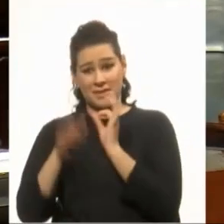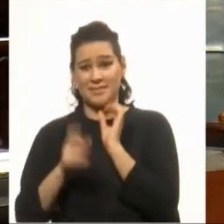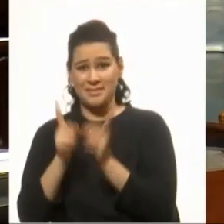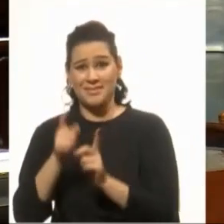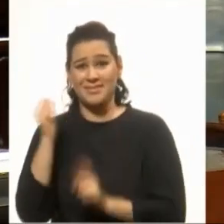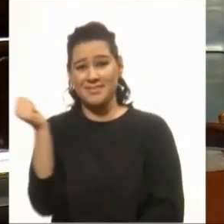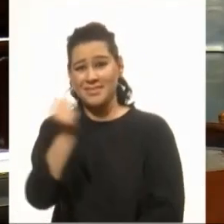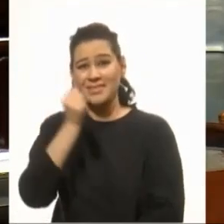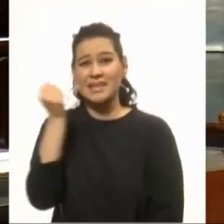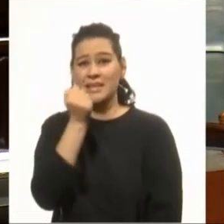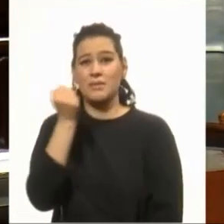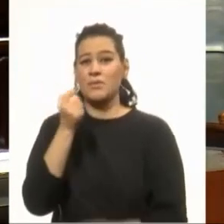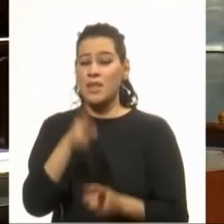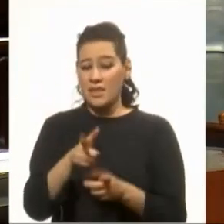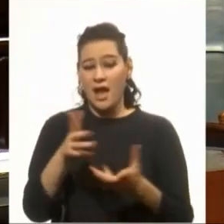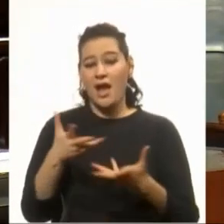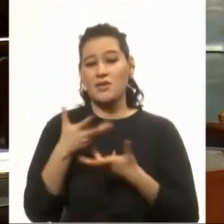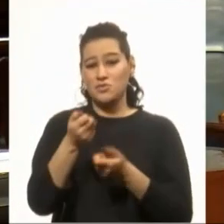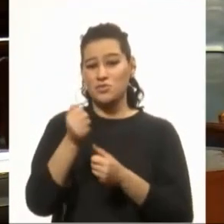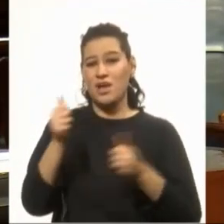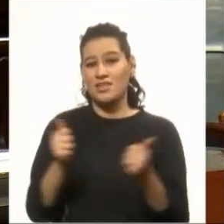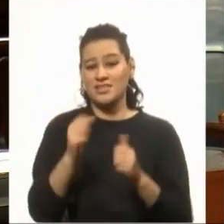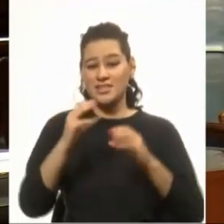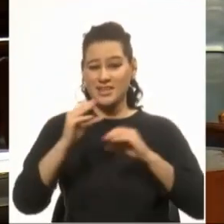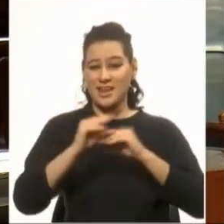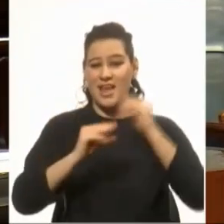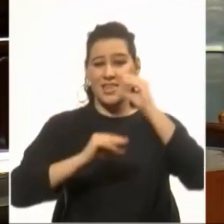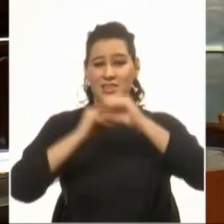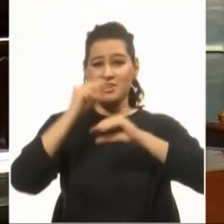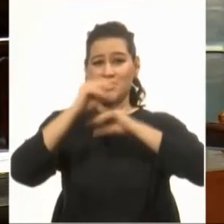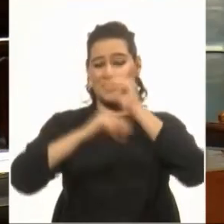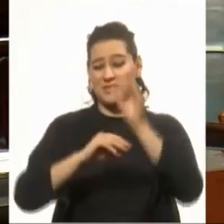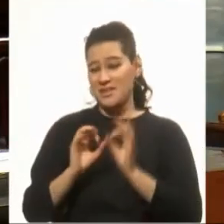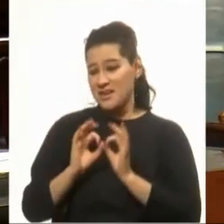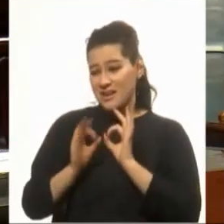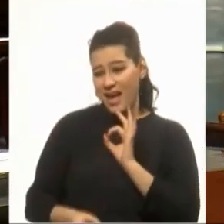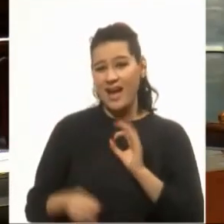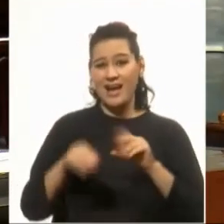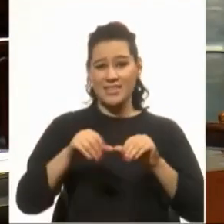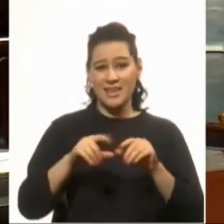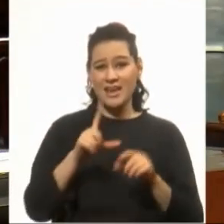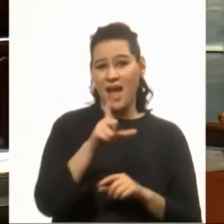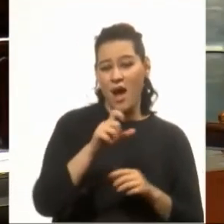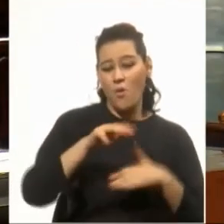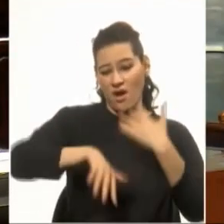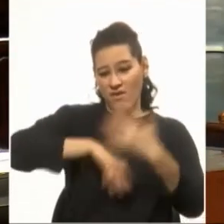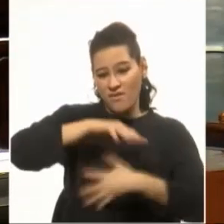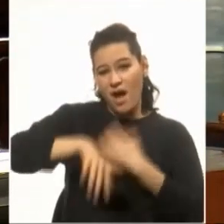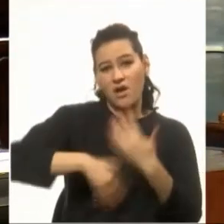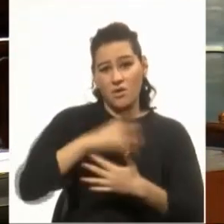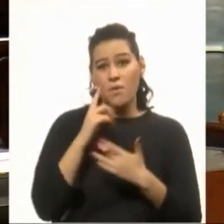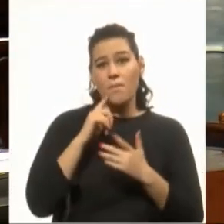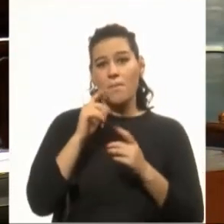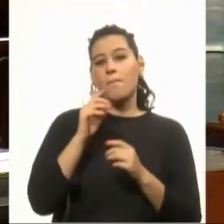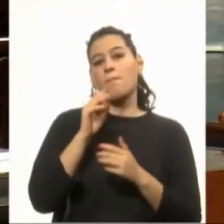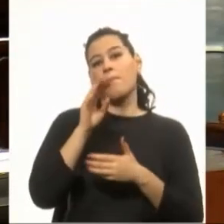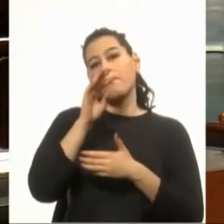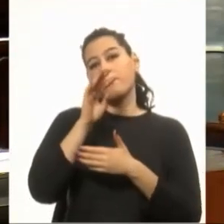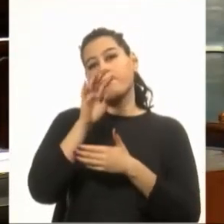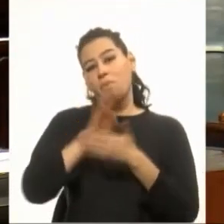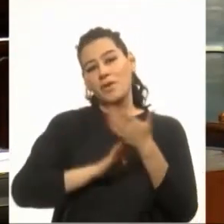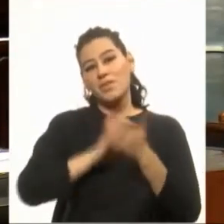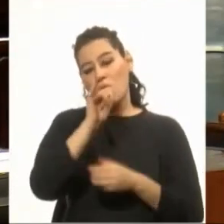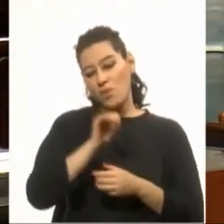se construyen los ladrillos. Bosta, tierra y agua, barba, gorero, como dice el poeta, si se le